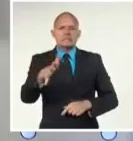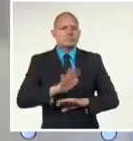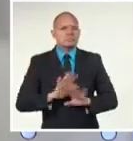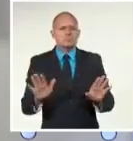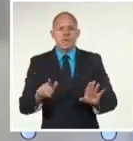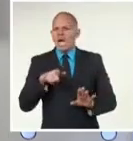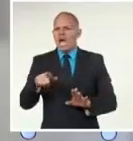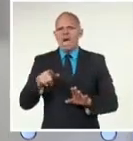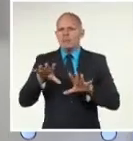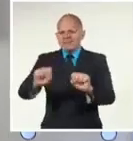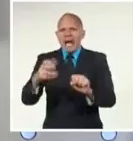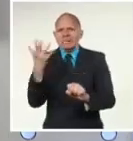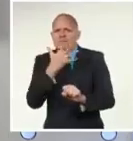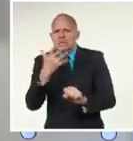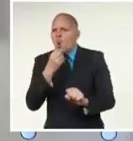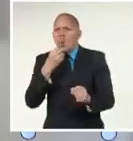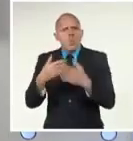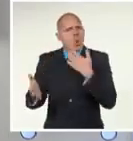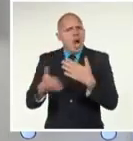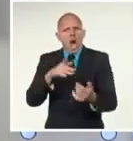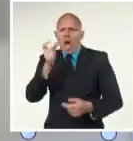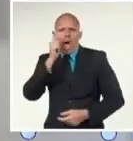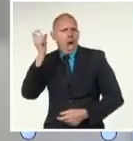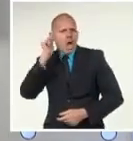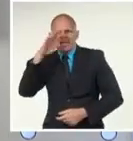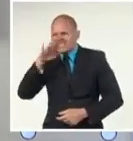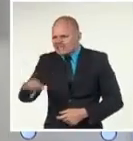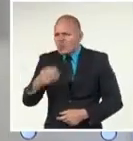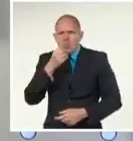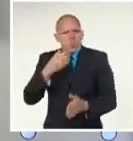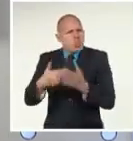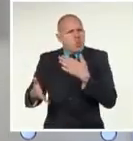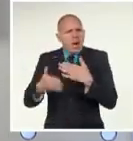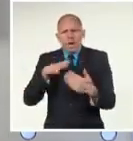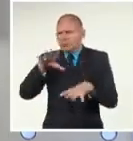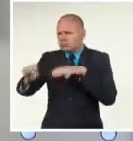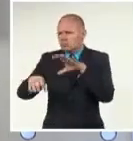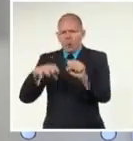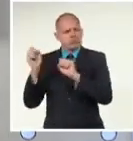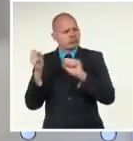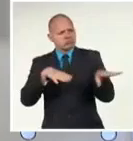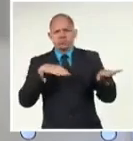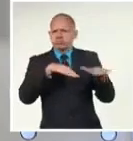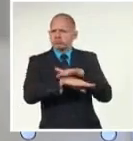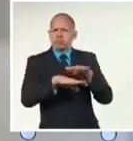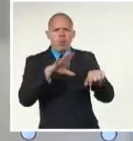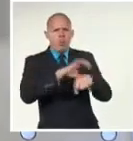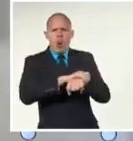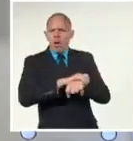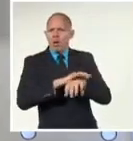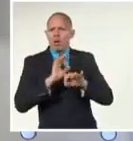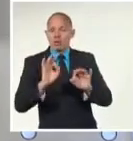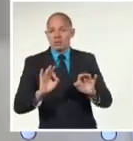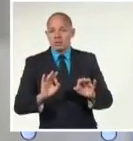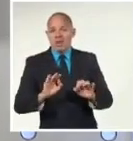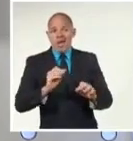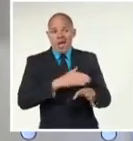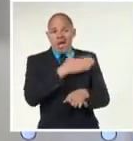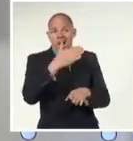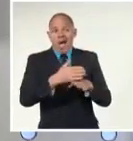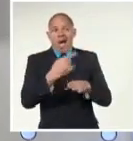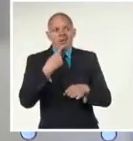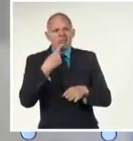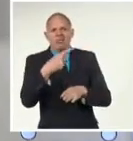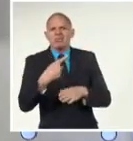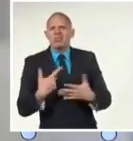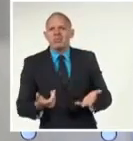estudiantes, contra periodistas, mujeres, niños y personas mayores. En consecuencia, las personas presas en detención administrativa